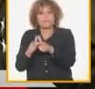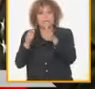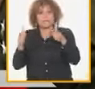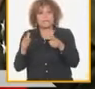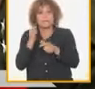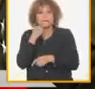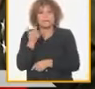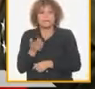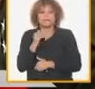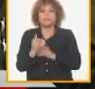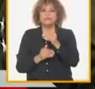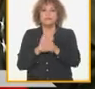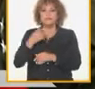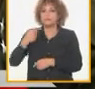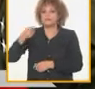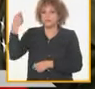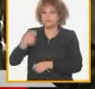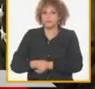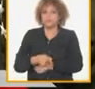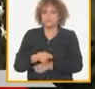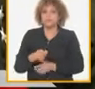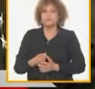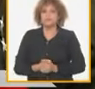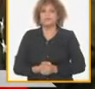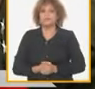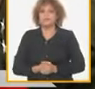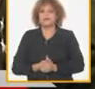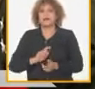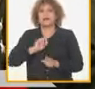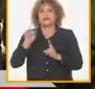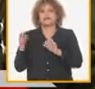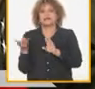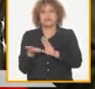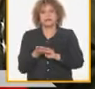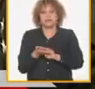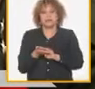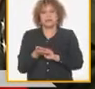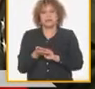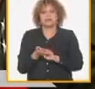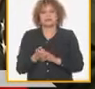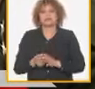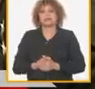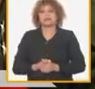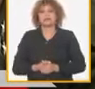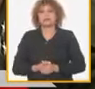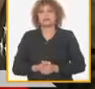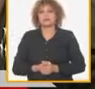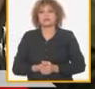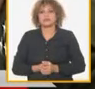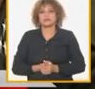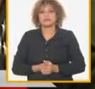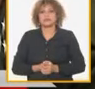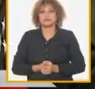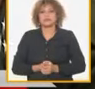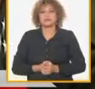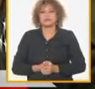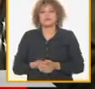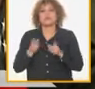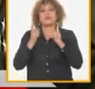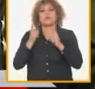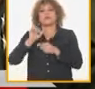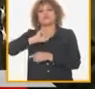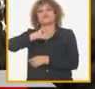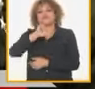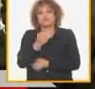procesos penales imputados y sancionados bajo una política jurídico penal de rigor y